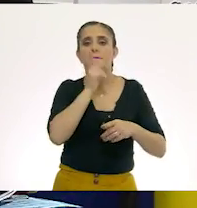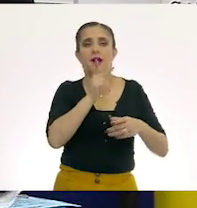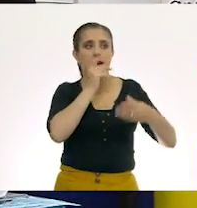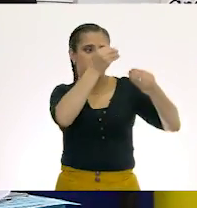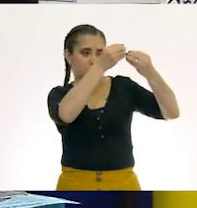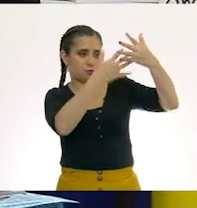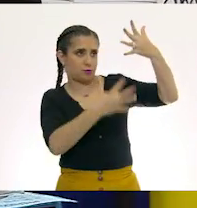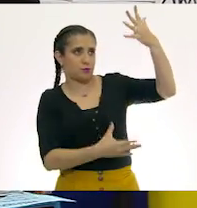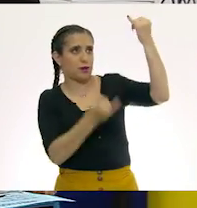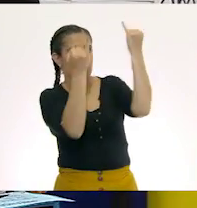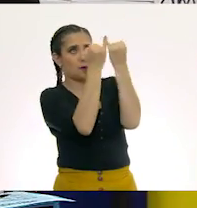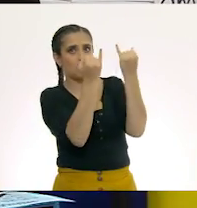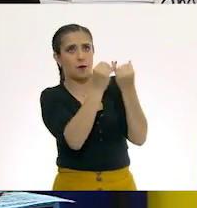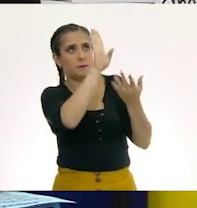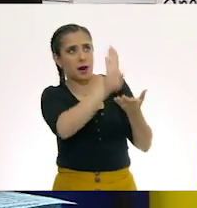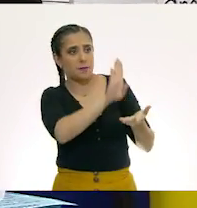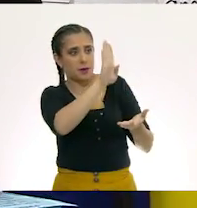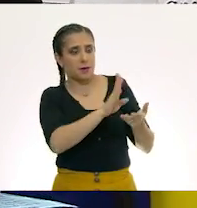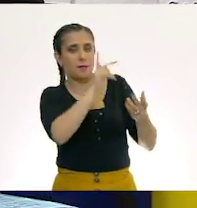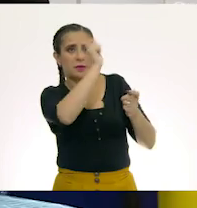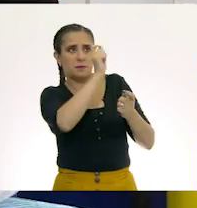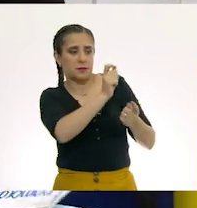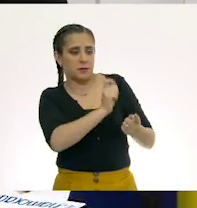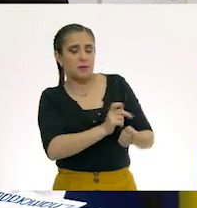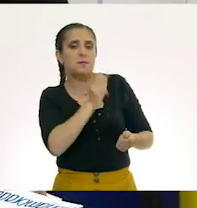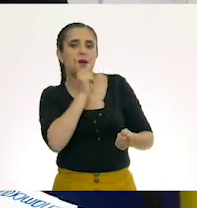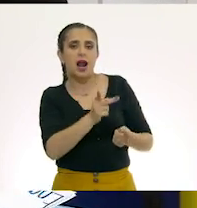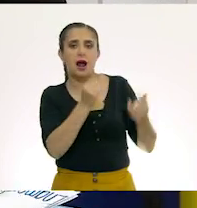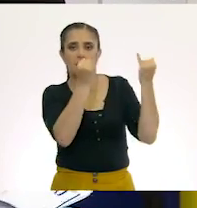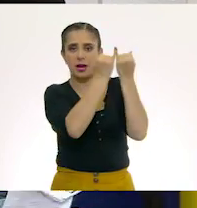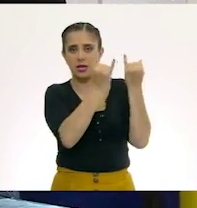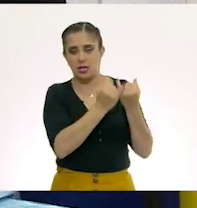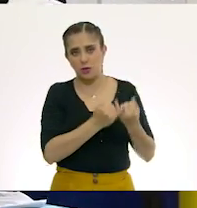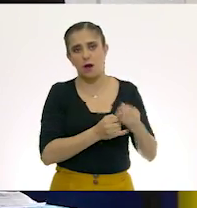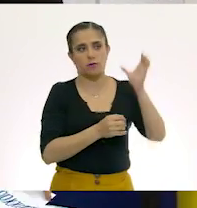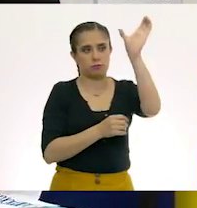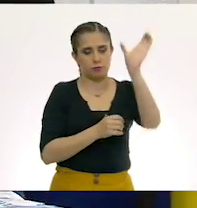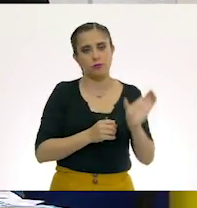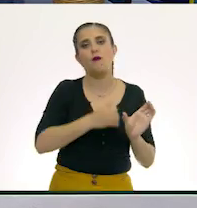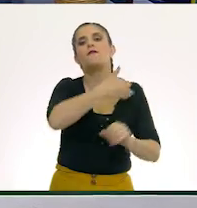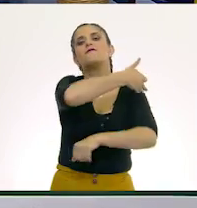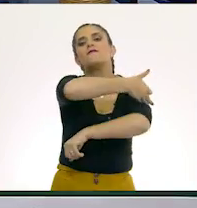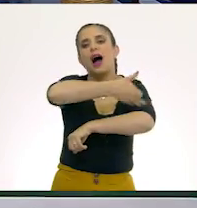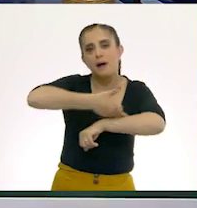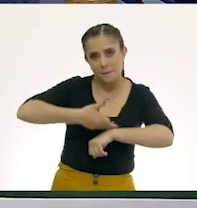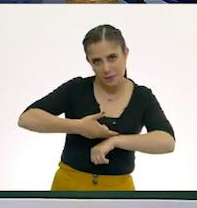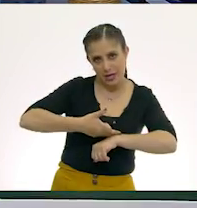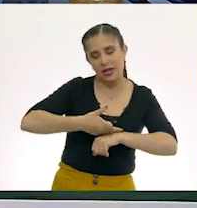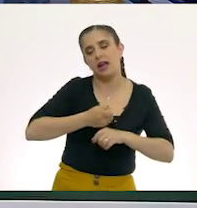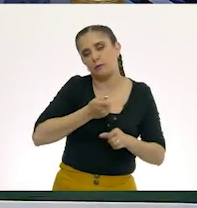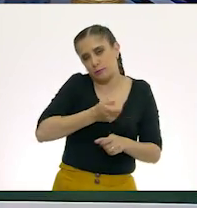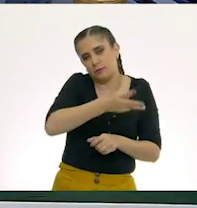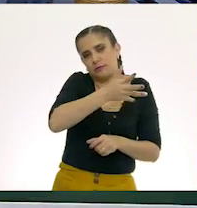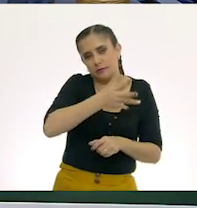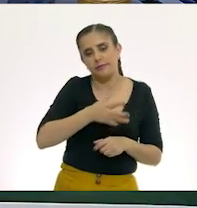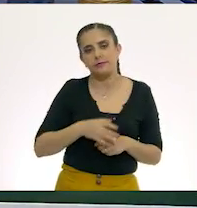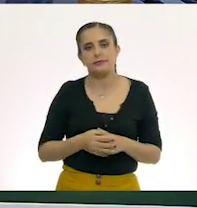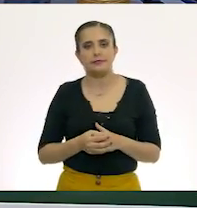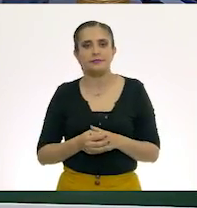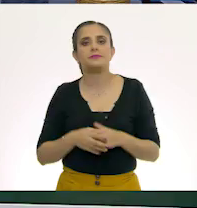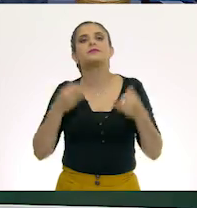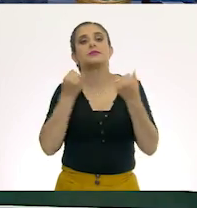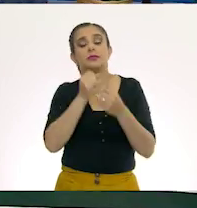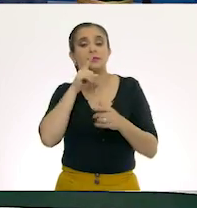llama familia léxica. ¿Sí? Ahora, fíjate bien, yo también traje otro